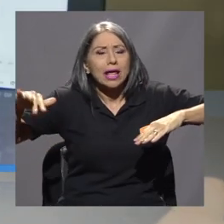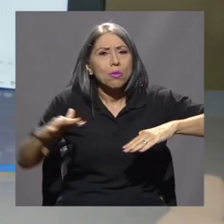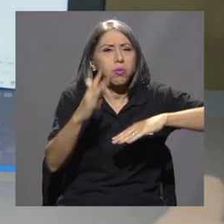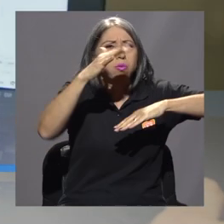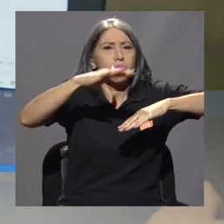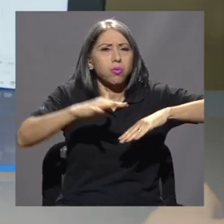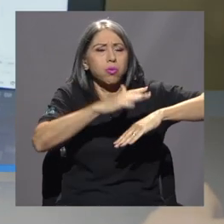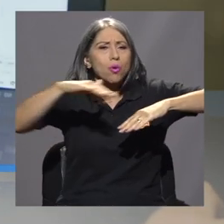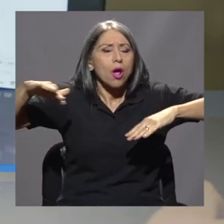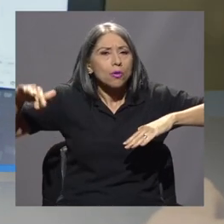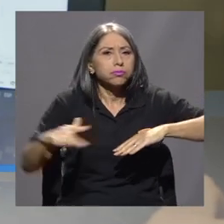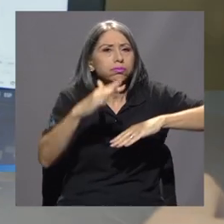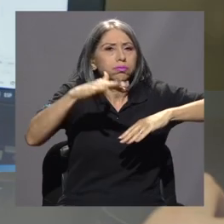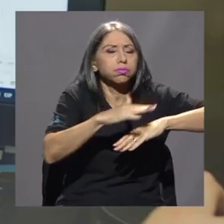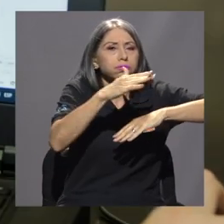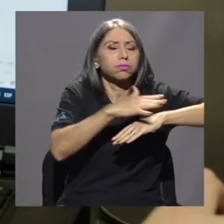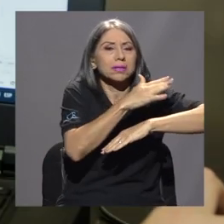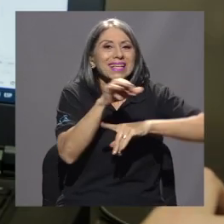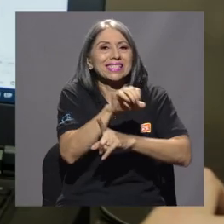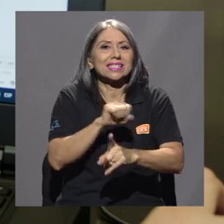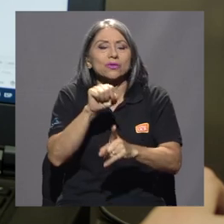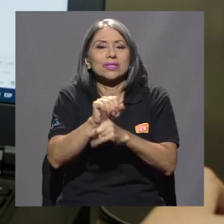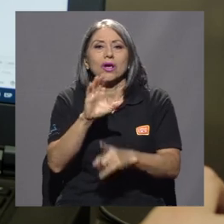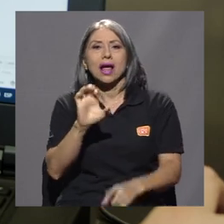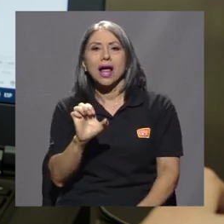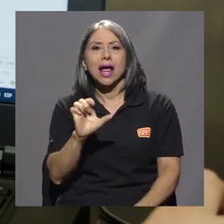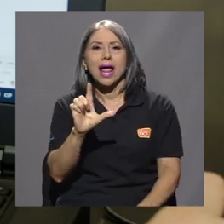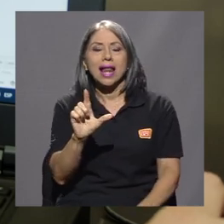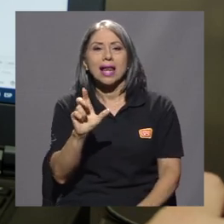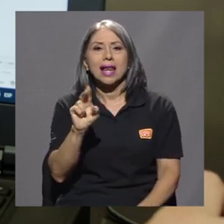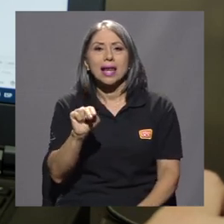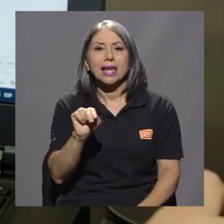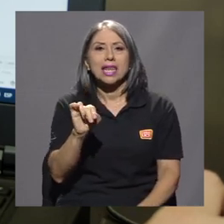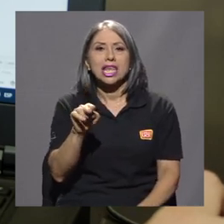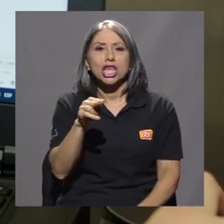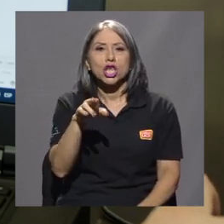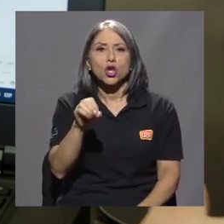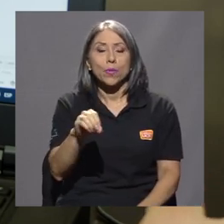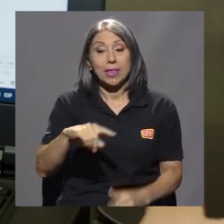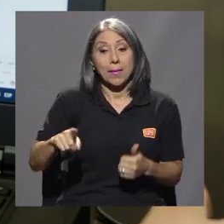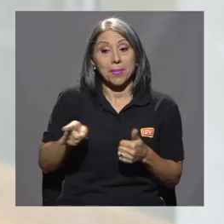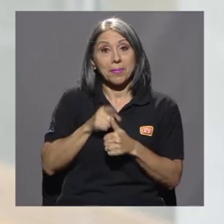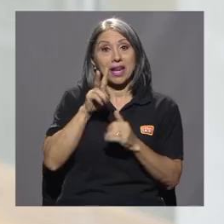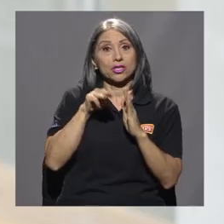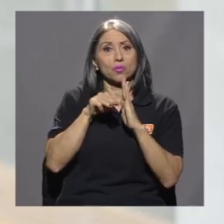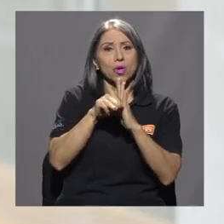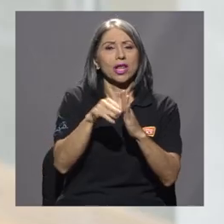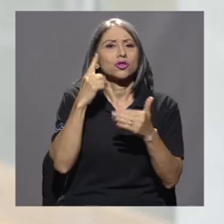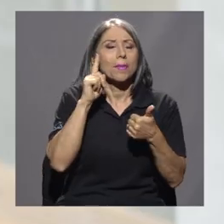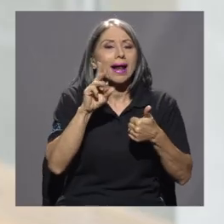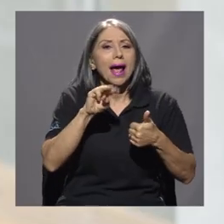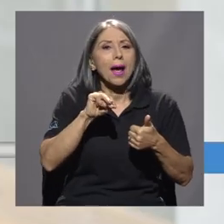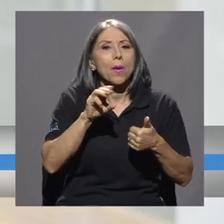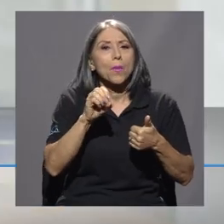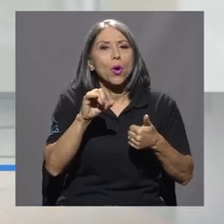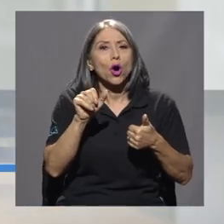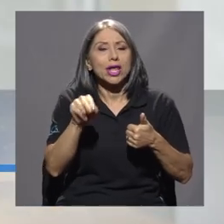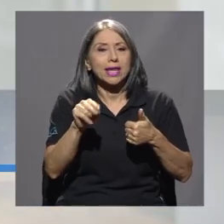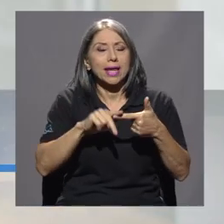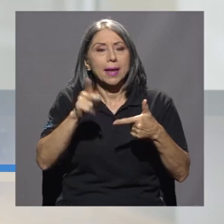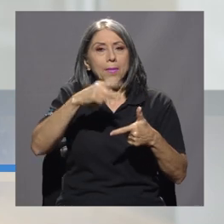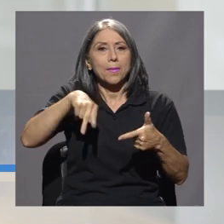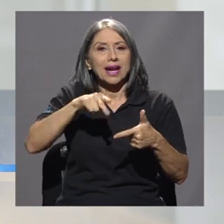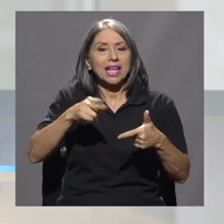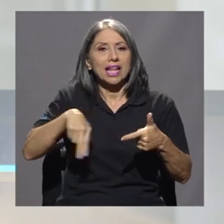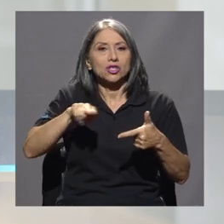mareas máximas y el fenómeno del Niño. Los primeros dos modelaciones se hicieron para Moín y para lo que es el Parque Nacional Cahuita.